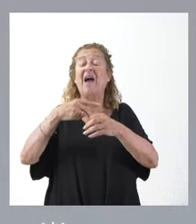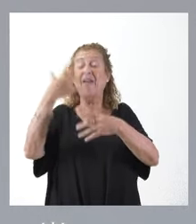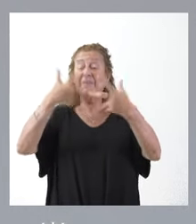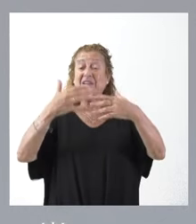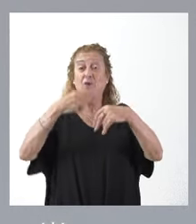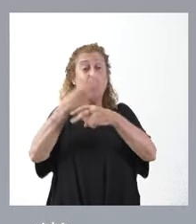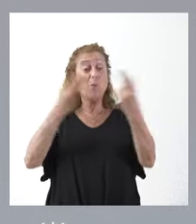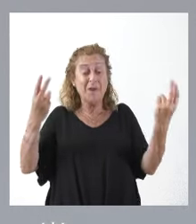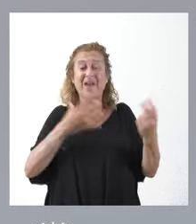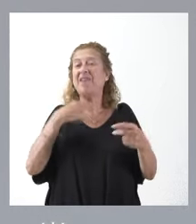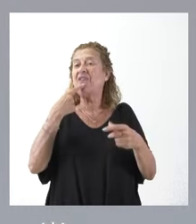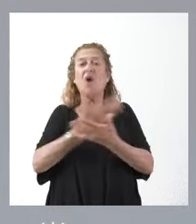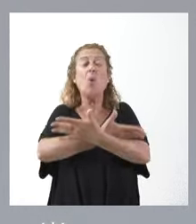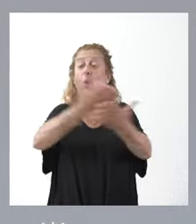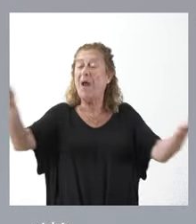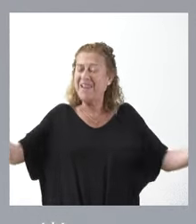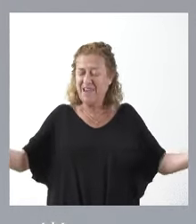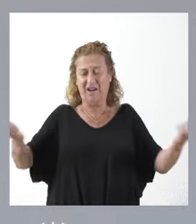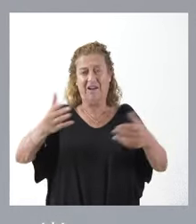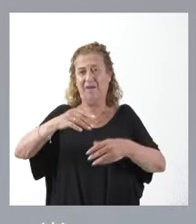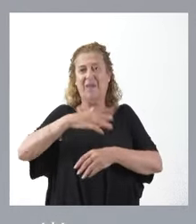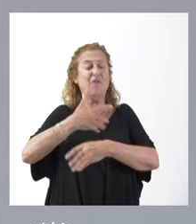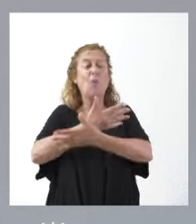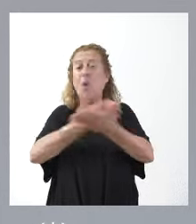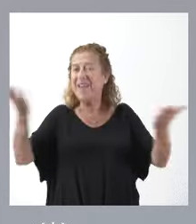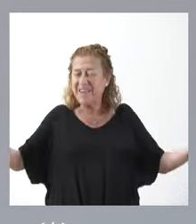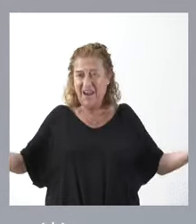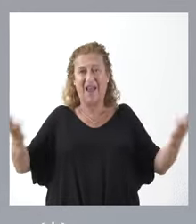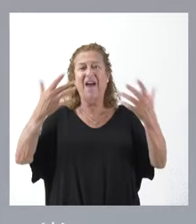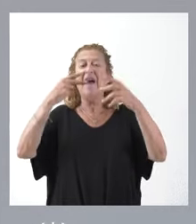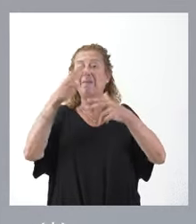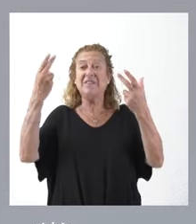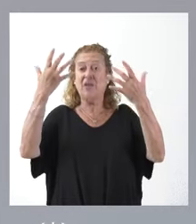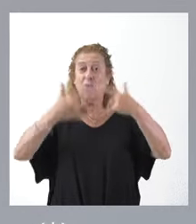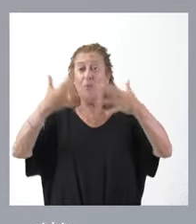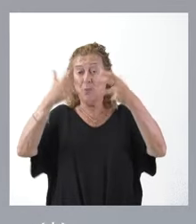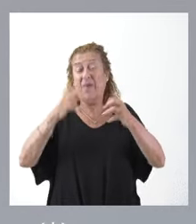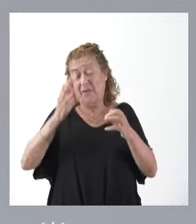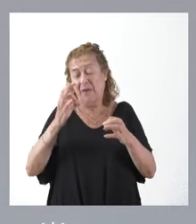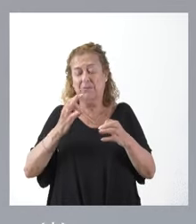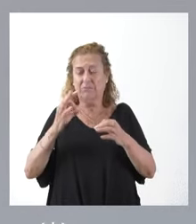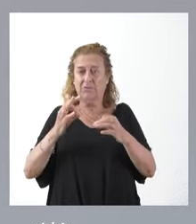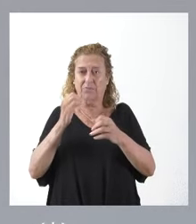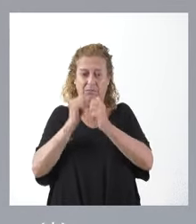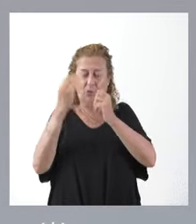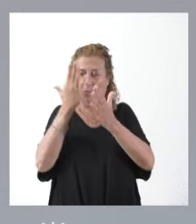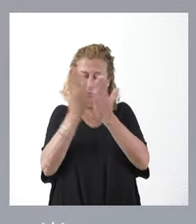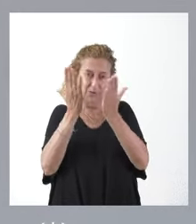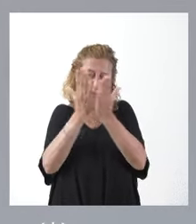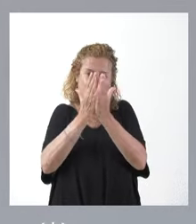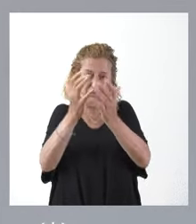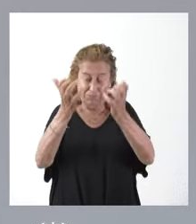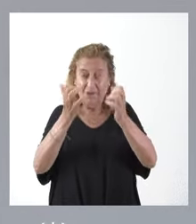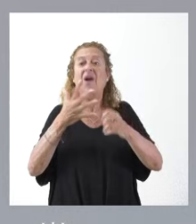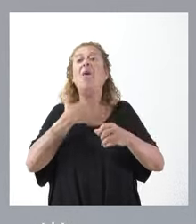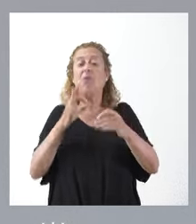significa que cualquier empleado de cualquier administración pública –eso sí tiene que ser un empleado público de carrera– puede acceder a la misma y